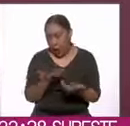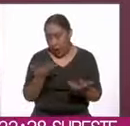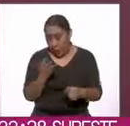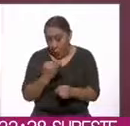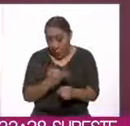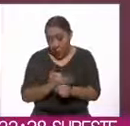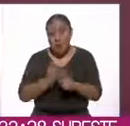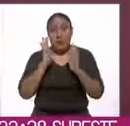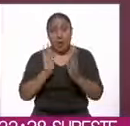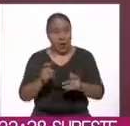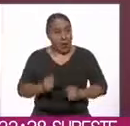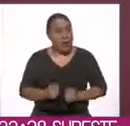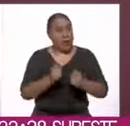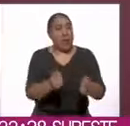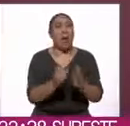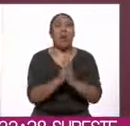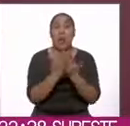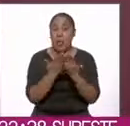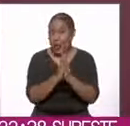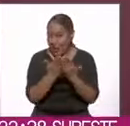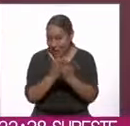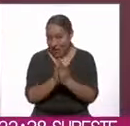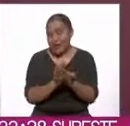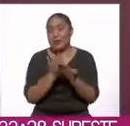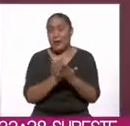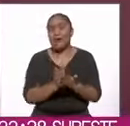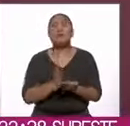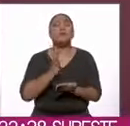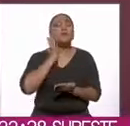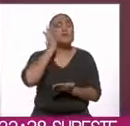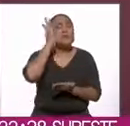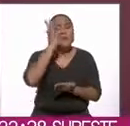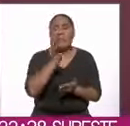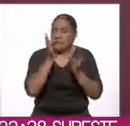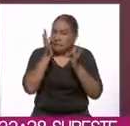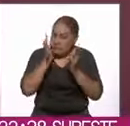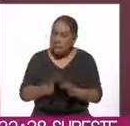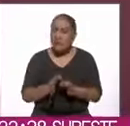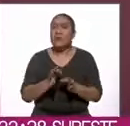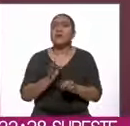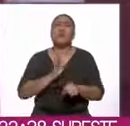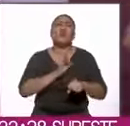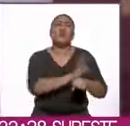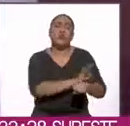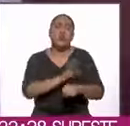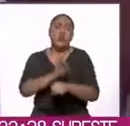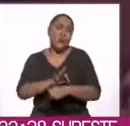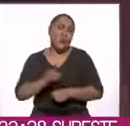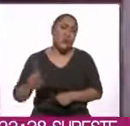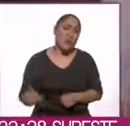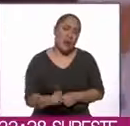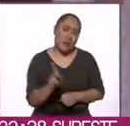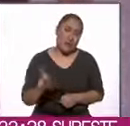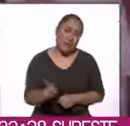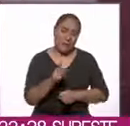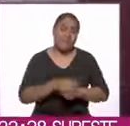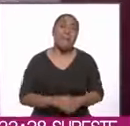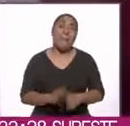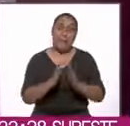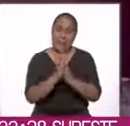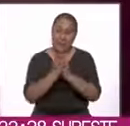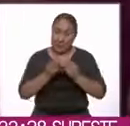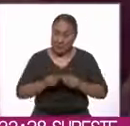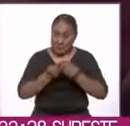con la entrega de este libro, cumpla con la máxima de hacer justicia. A esta